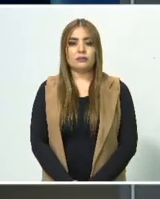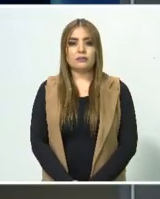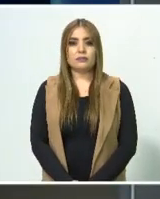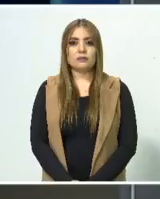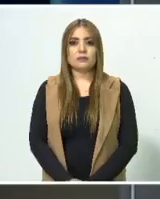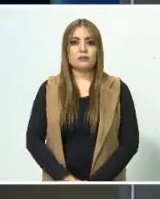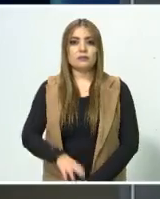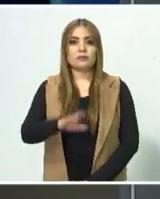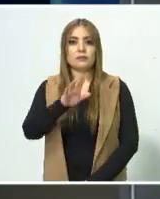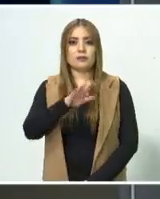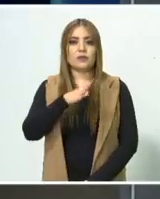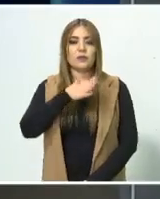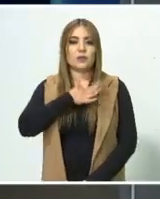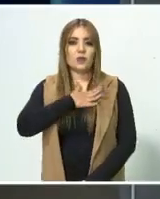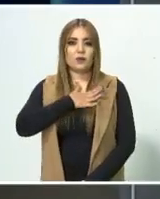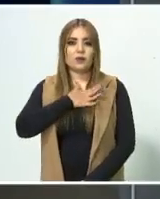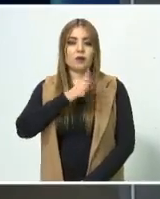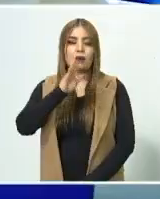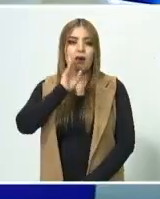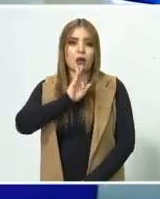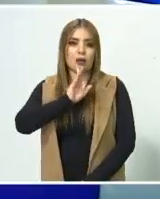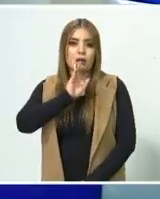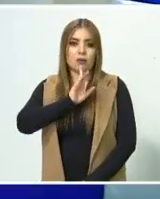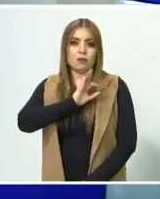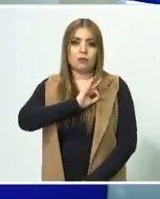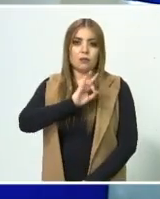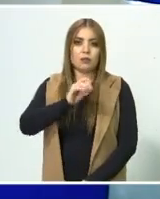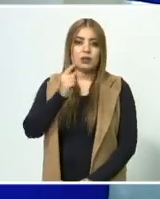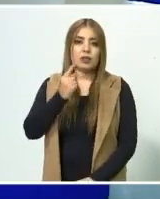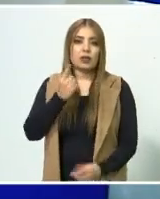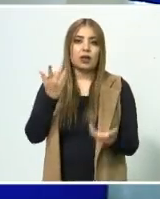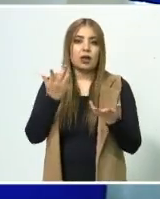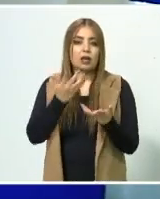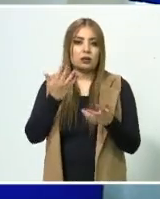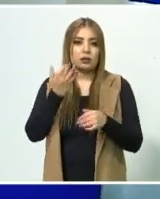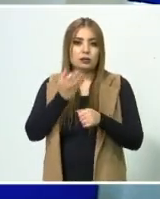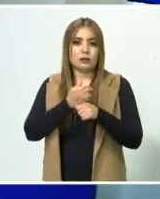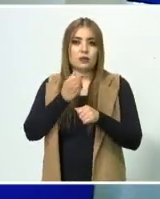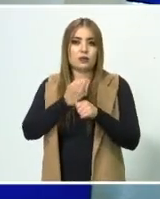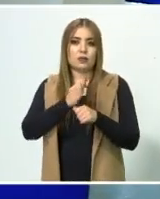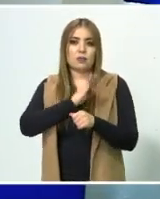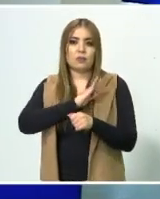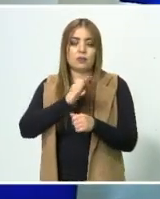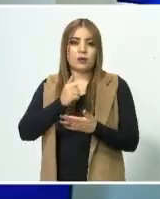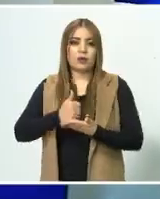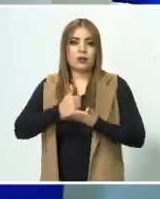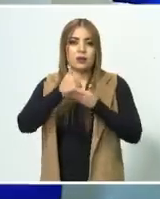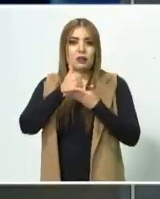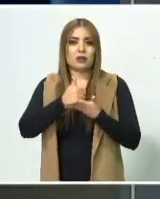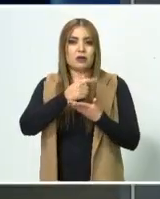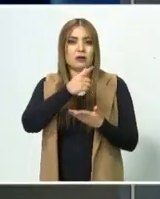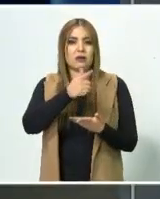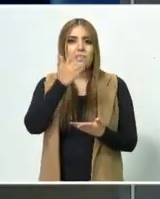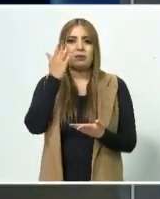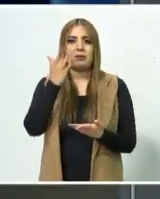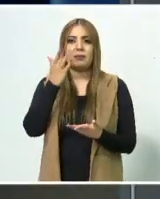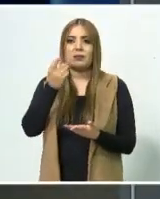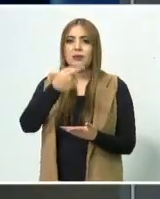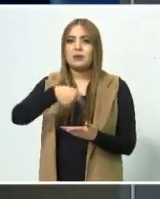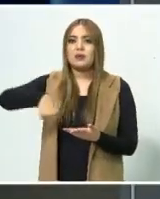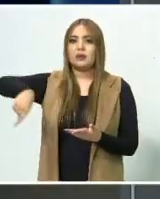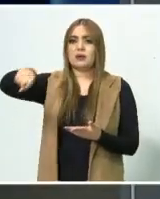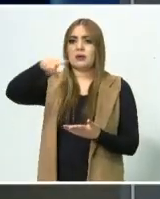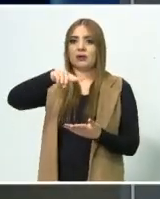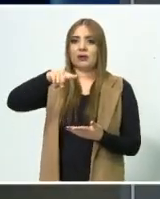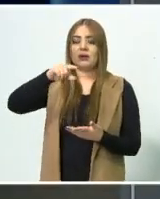pues yo voy a tratar en la medida de lo posible de saber qué voy a hacer en este momento para poder ayudarte. ¿Dónde vives? Le voy a pedir a alguien de la producción